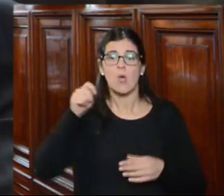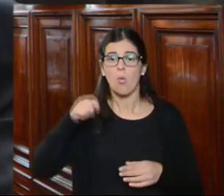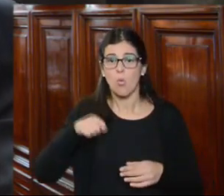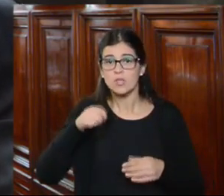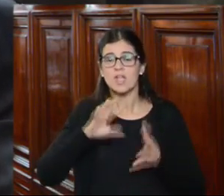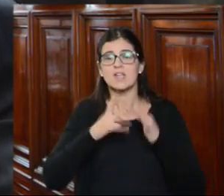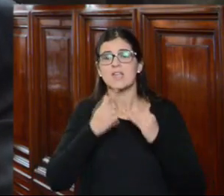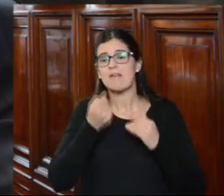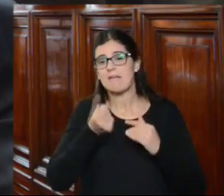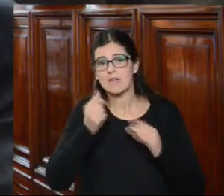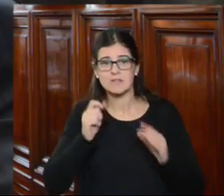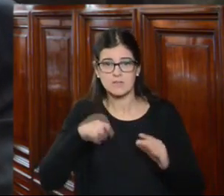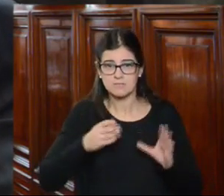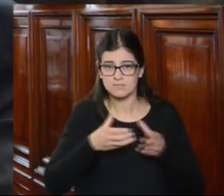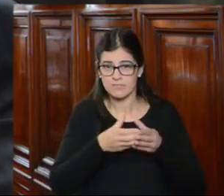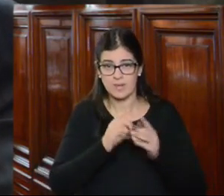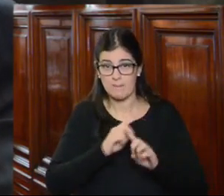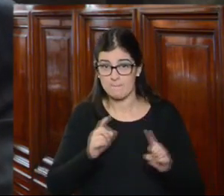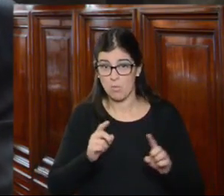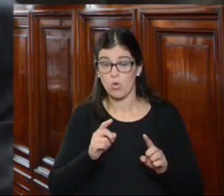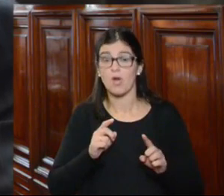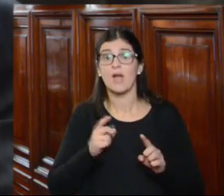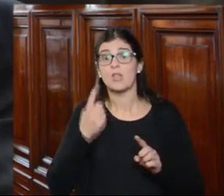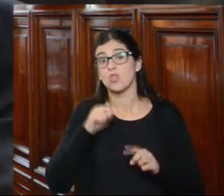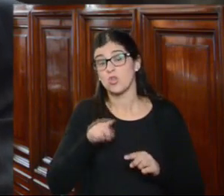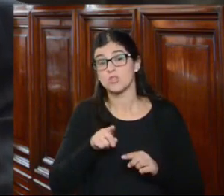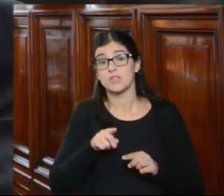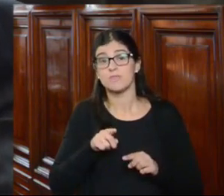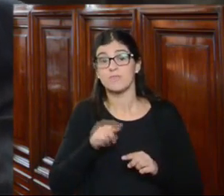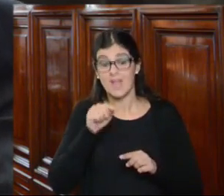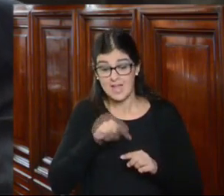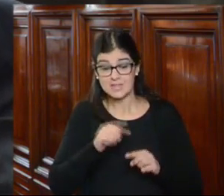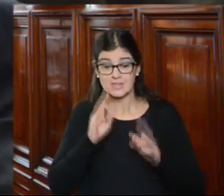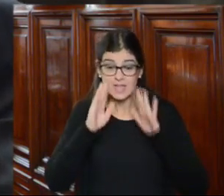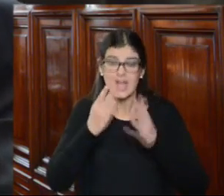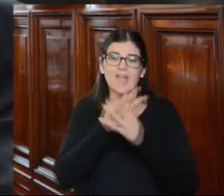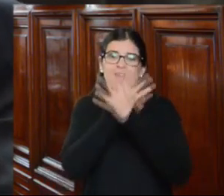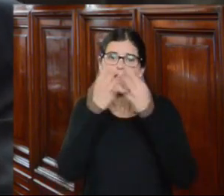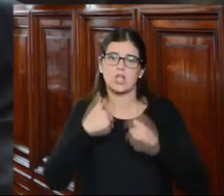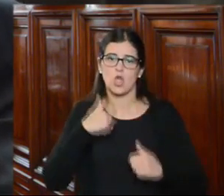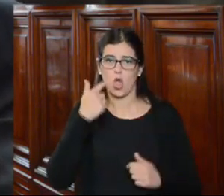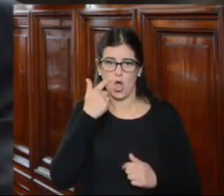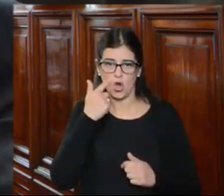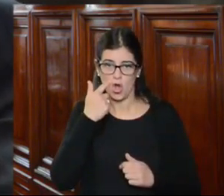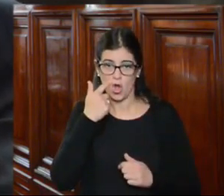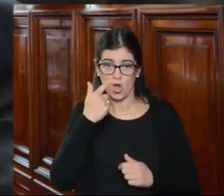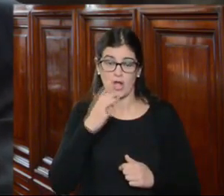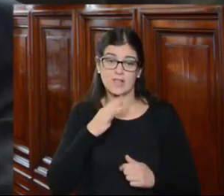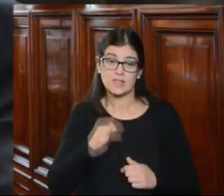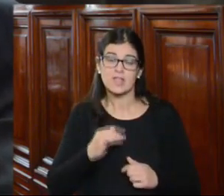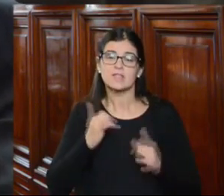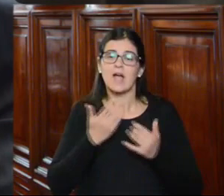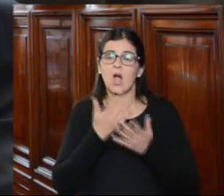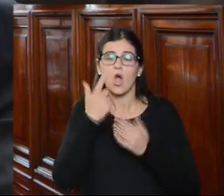ni cuasi jurisdiccional entonces claro ese es el marco general que yo conozco del sistema interamericano algo